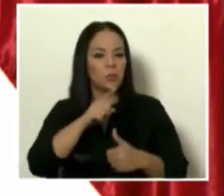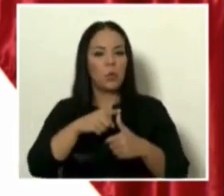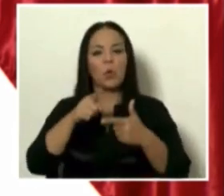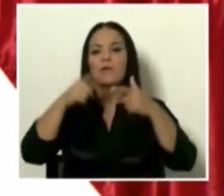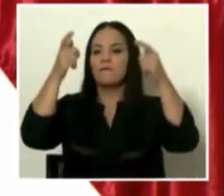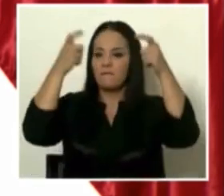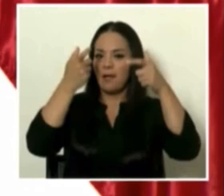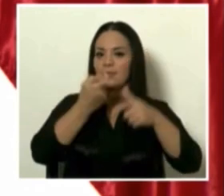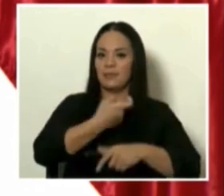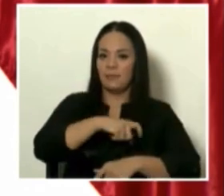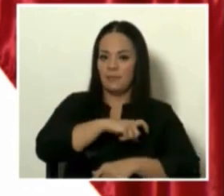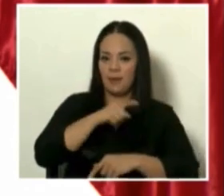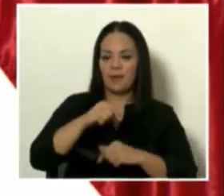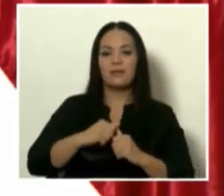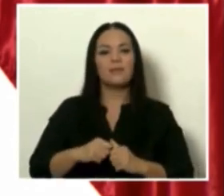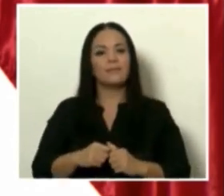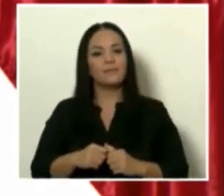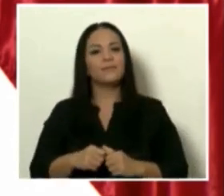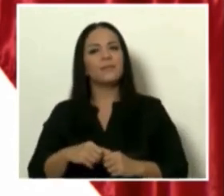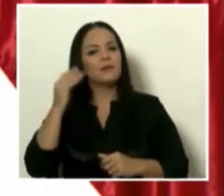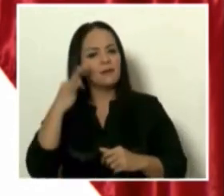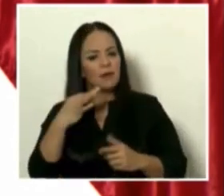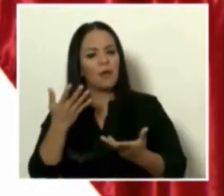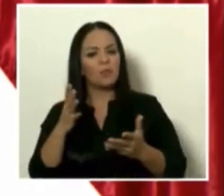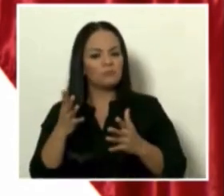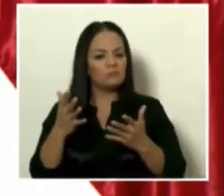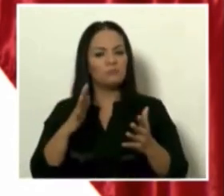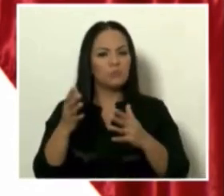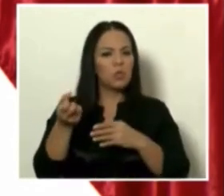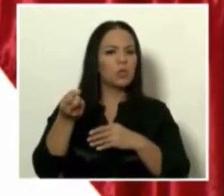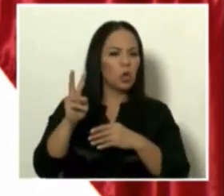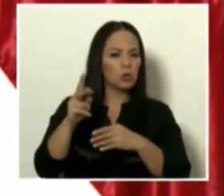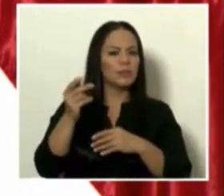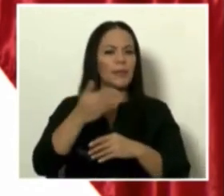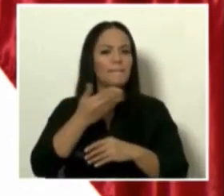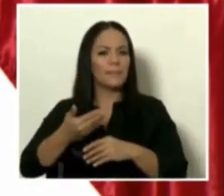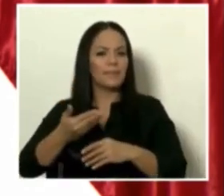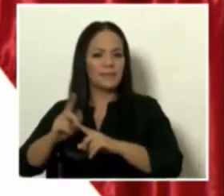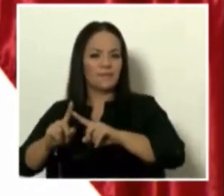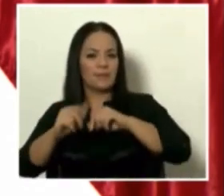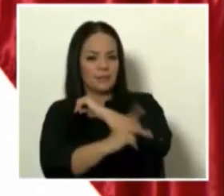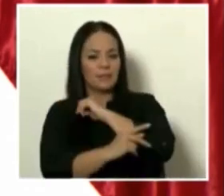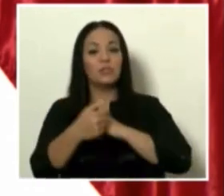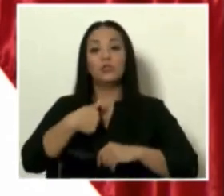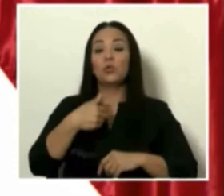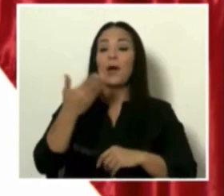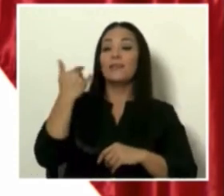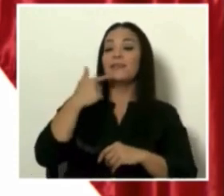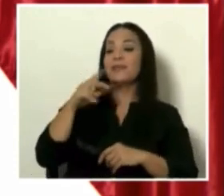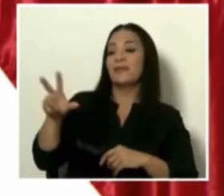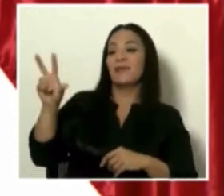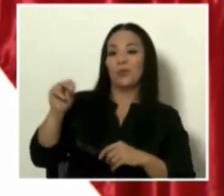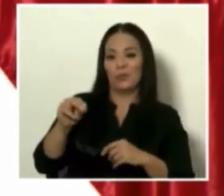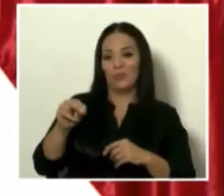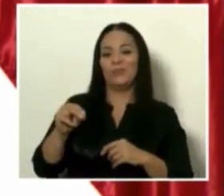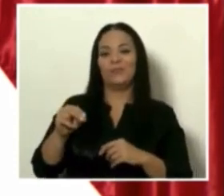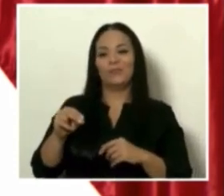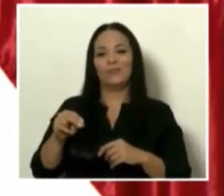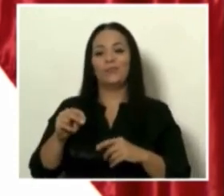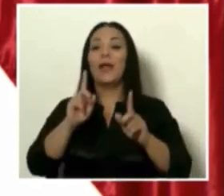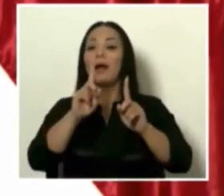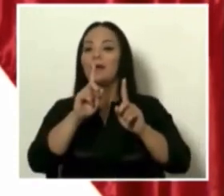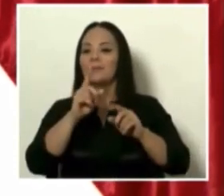creo que va a haber más de una docena de presidentes. Yo había dicho que no podía ir. Hay más de una docena de presidentes